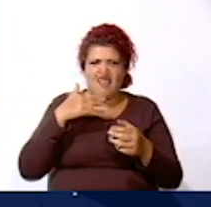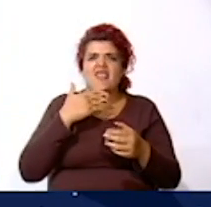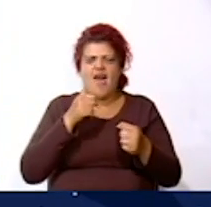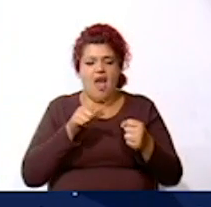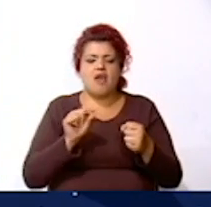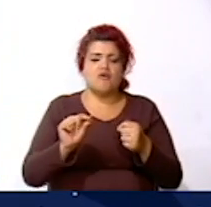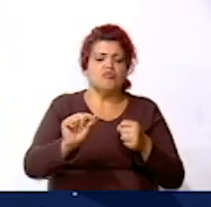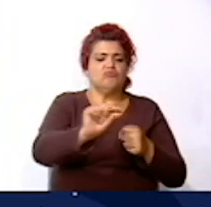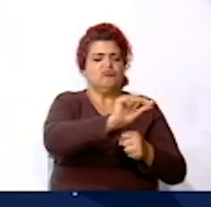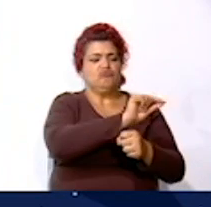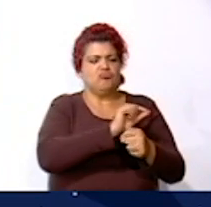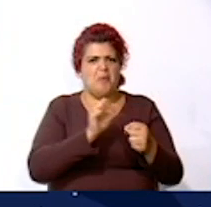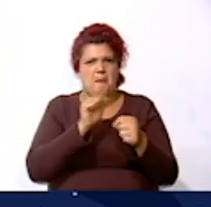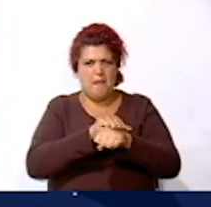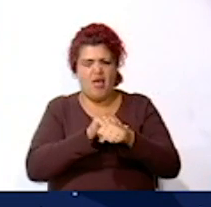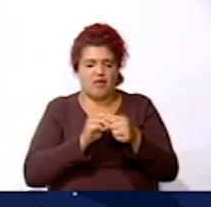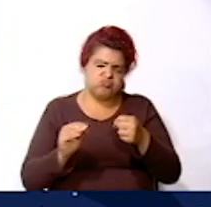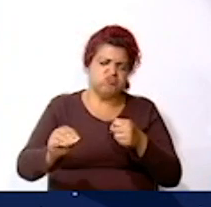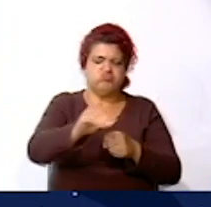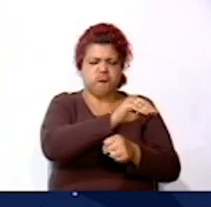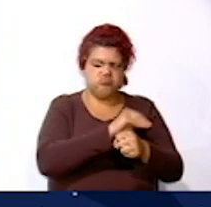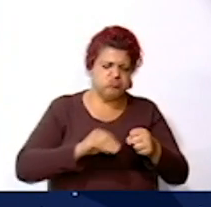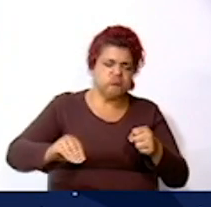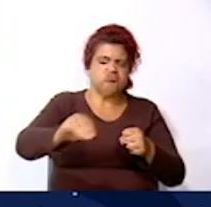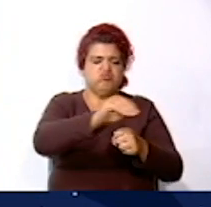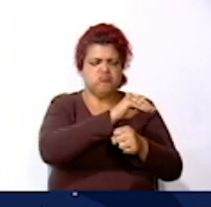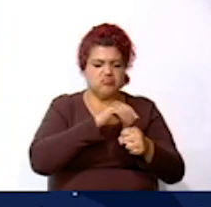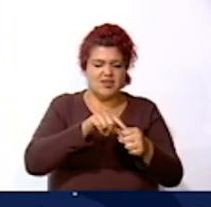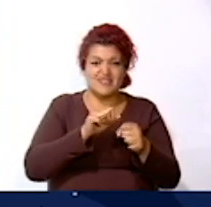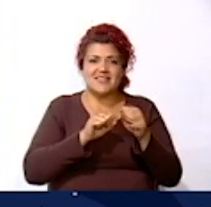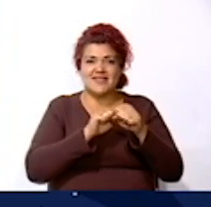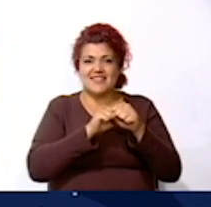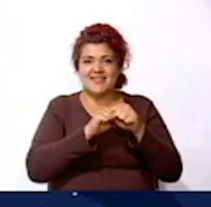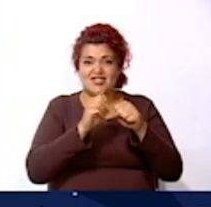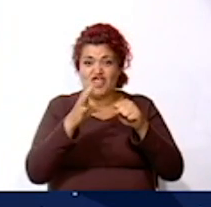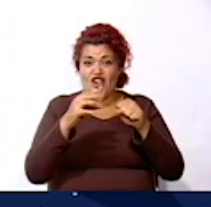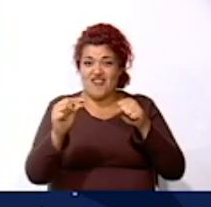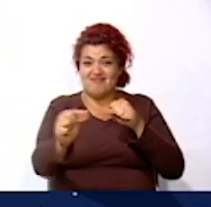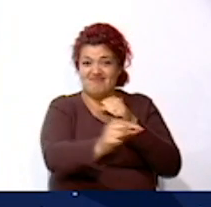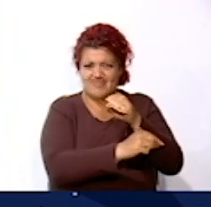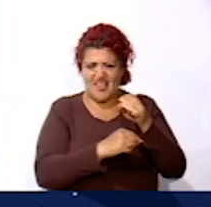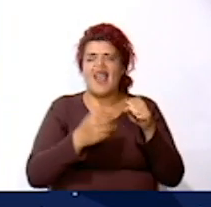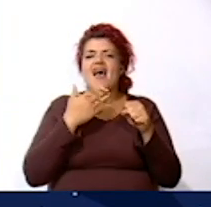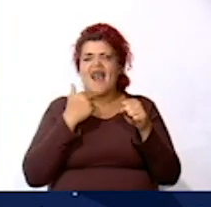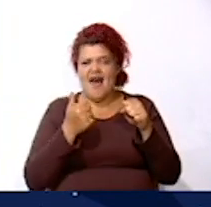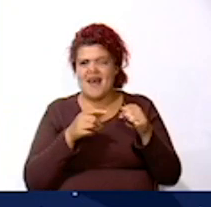cuerpos celestes Muy bien Veamos la siguiente imagen